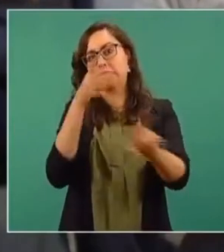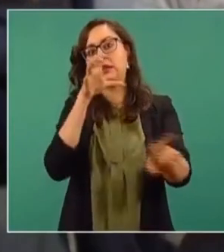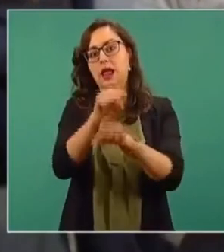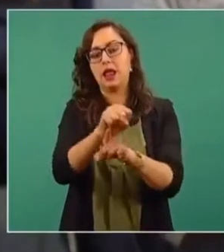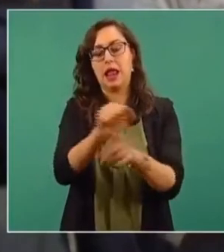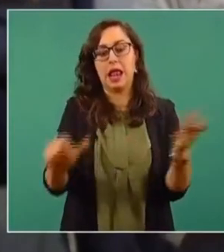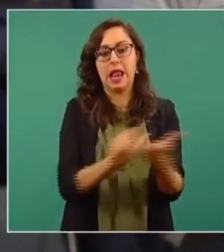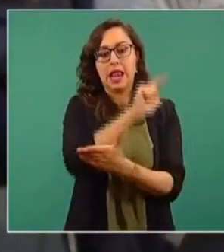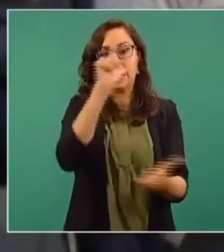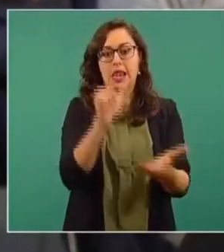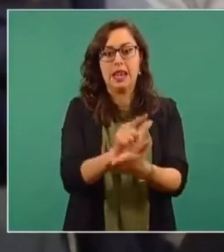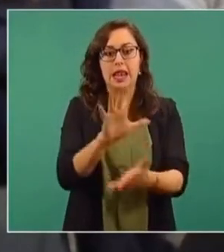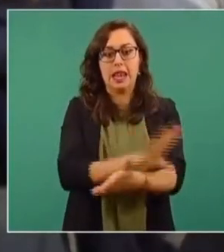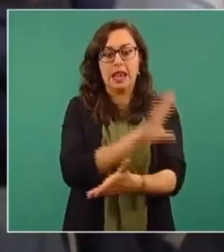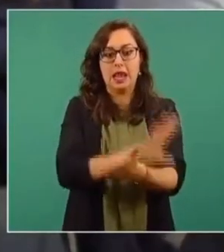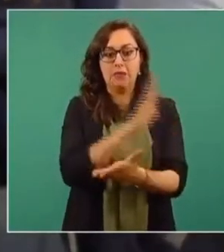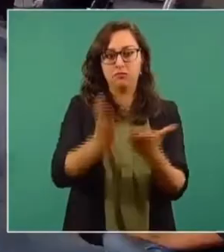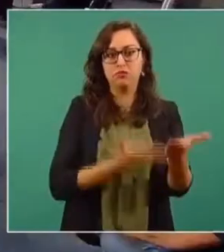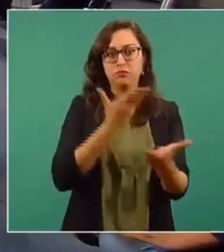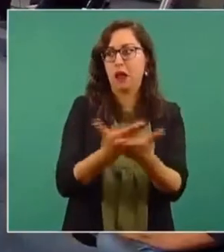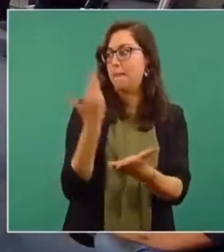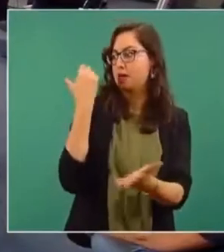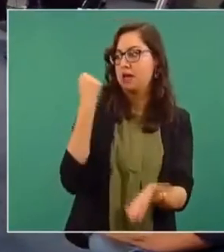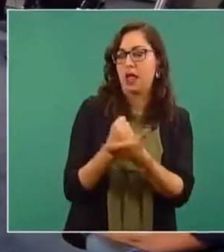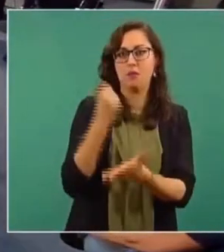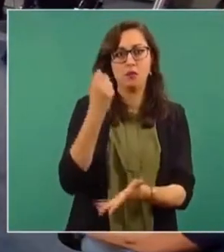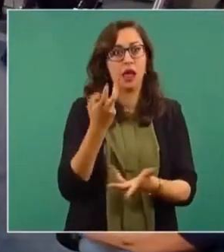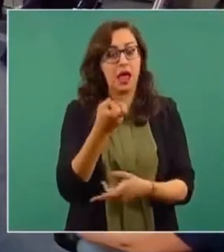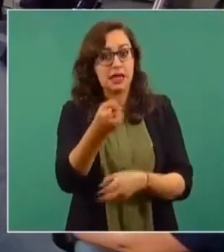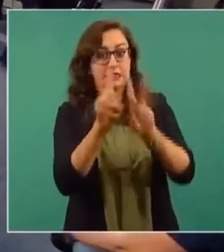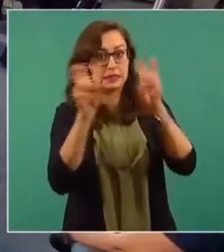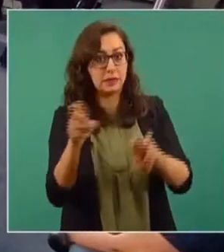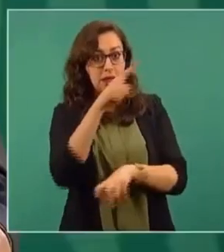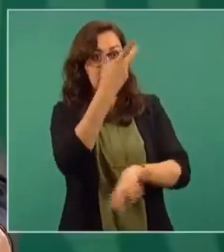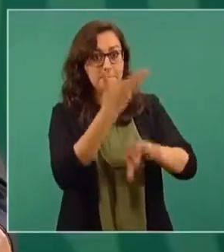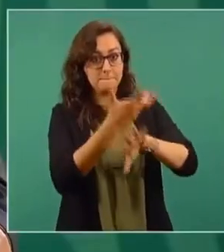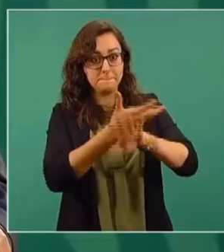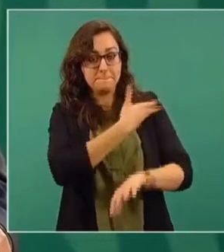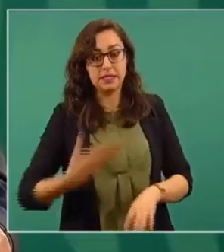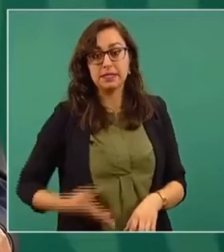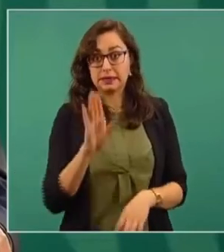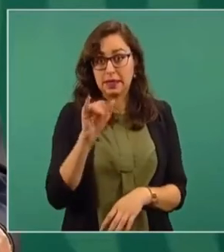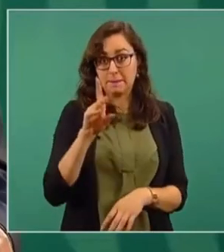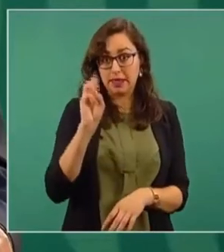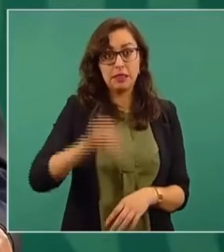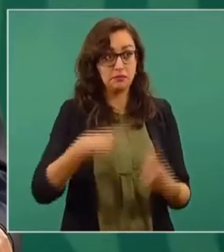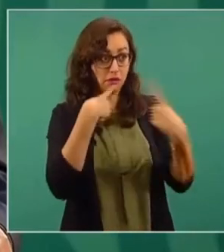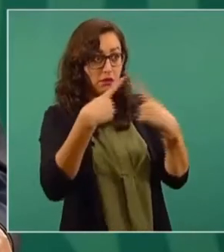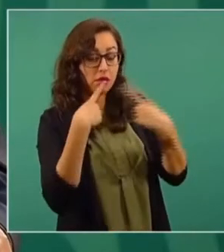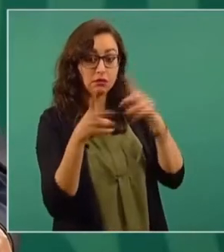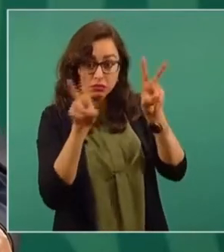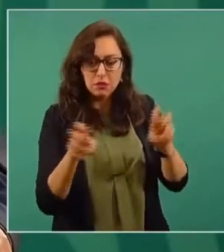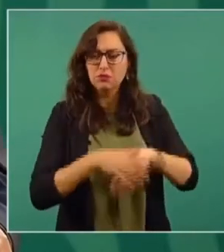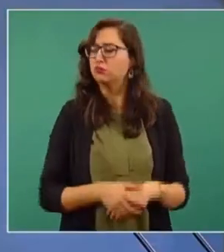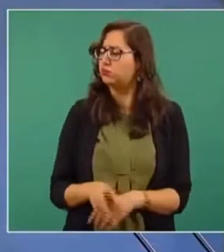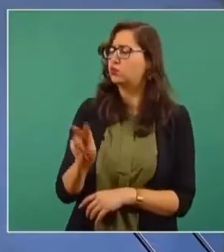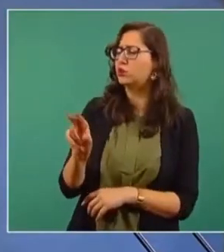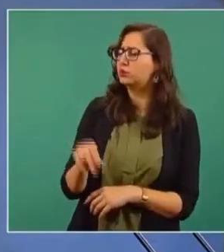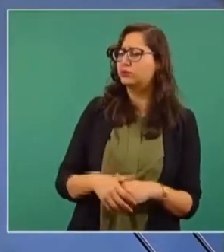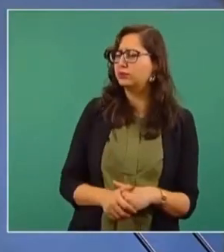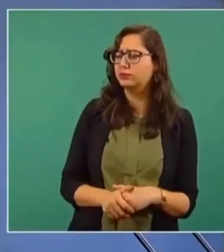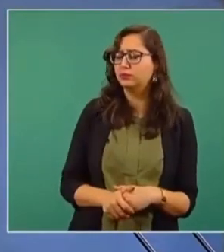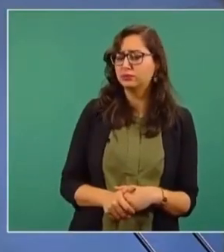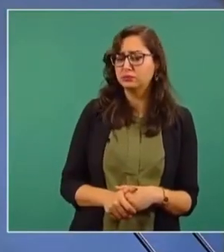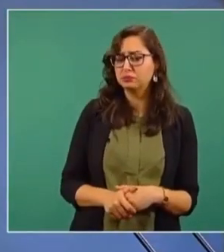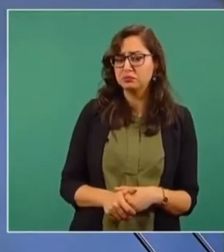para la ley de la industria eléctrica. Sí, no se trató ese tema. O lo plantee porque hablé de